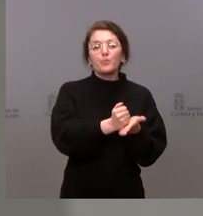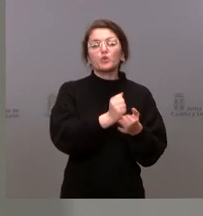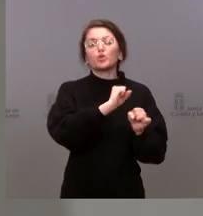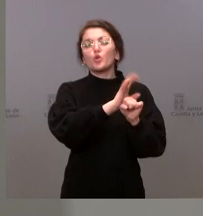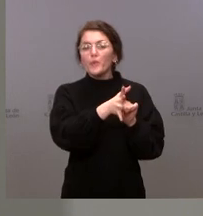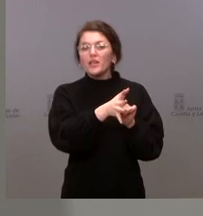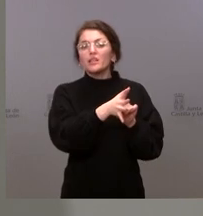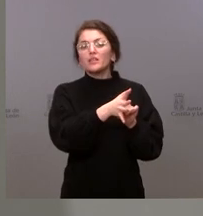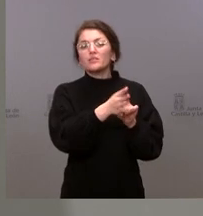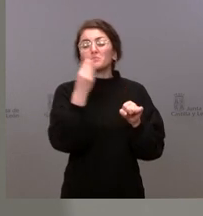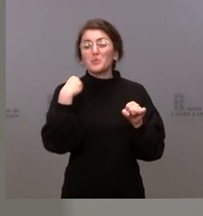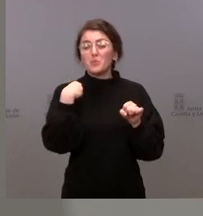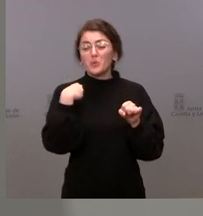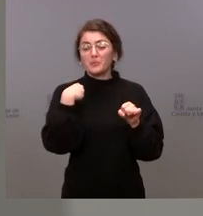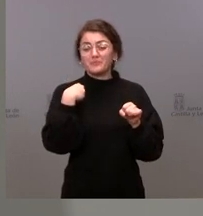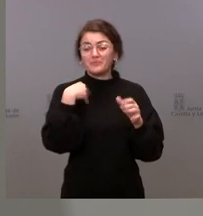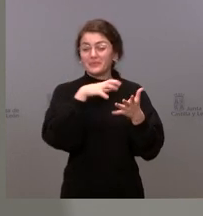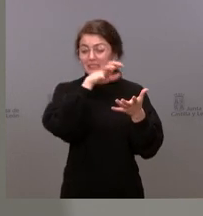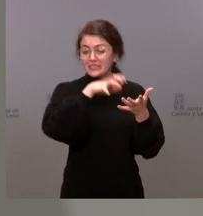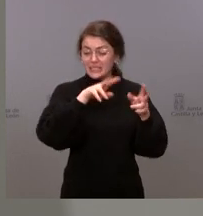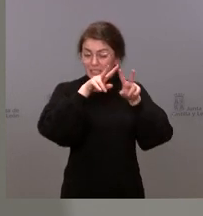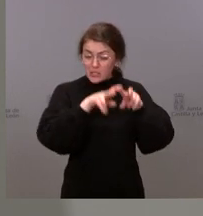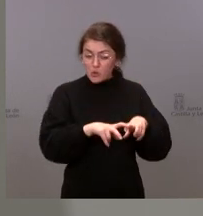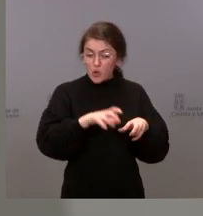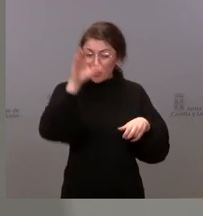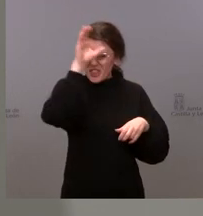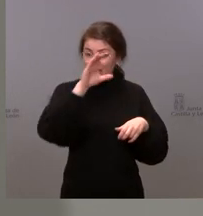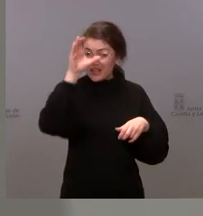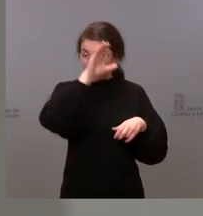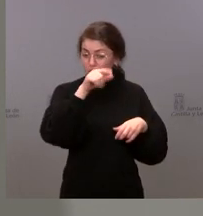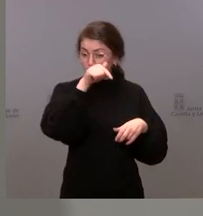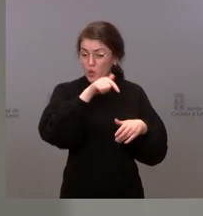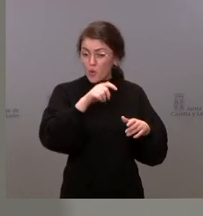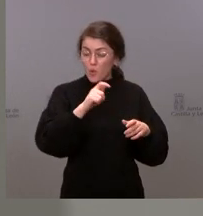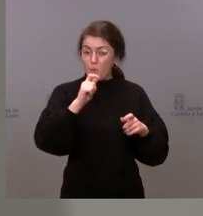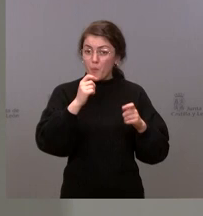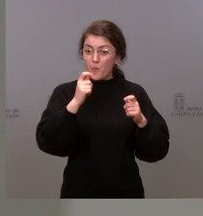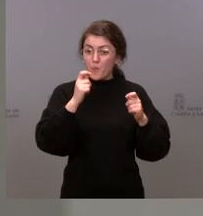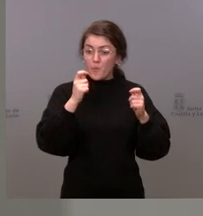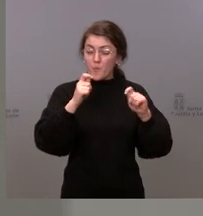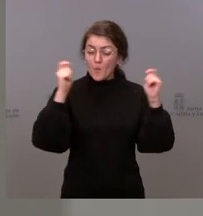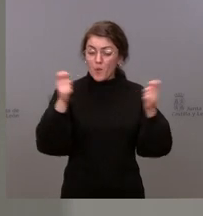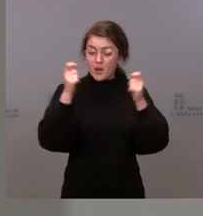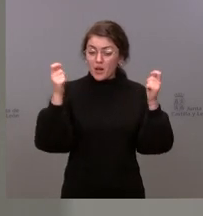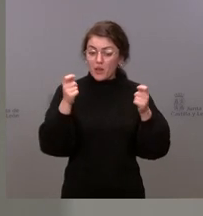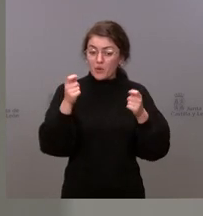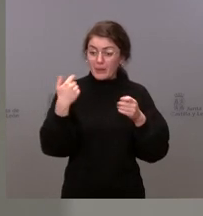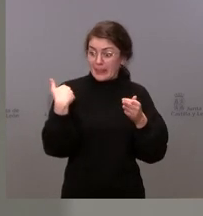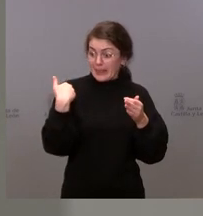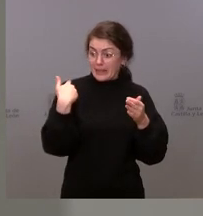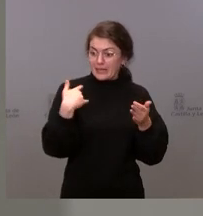científico publicado más reciente, que es un estudio de Lancet, dice que el beneficio se